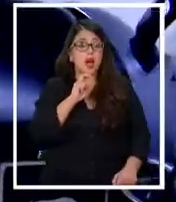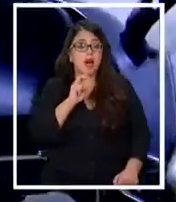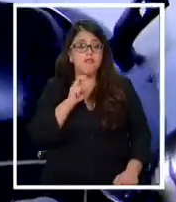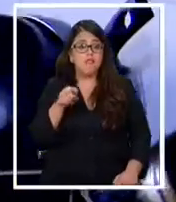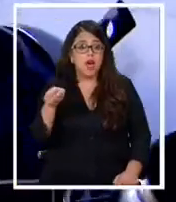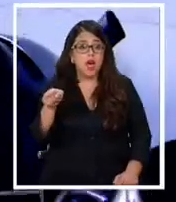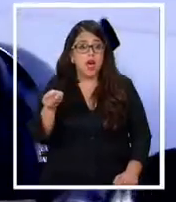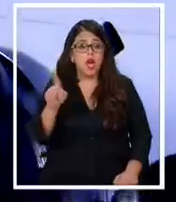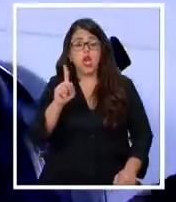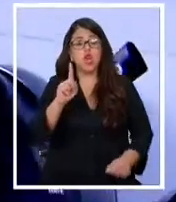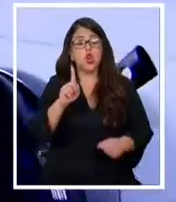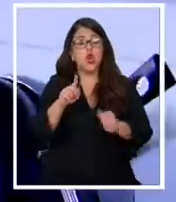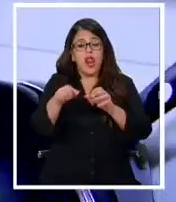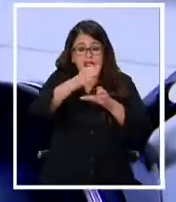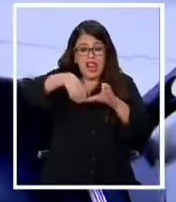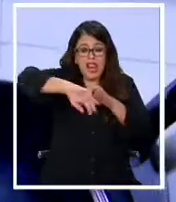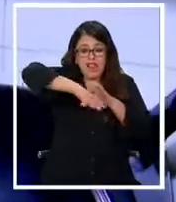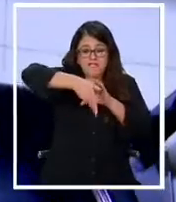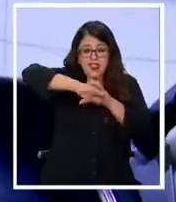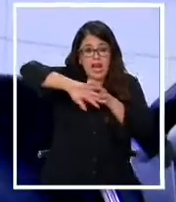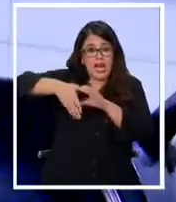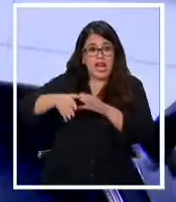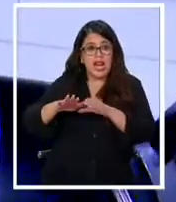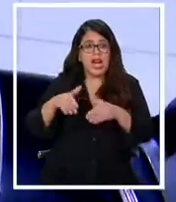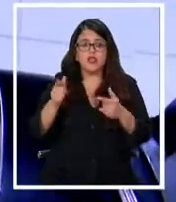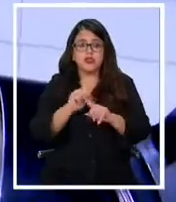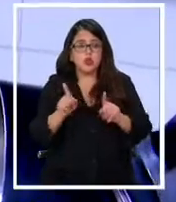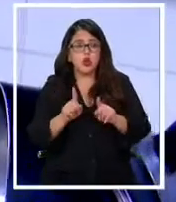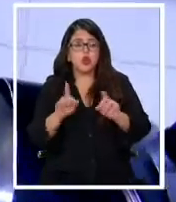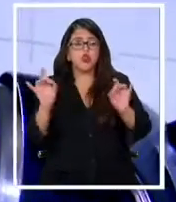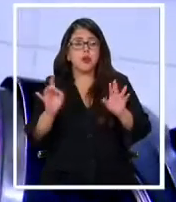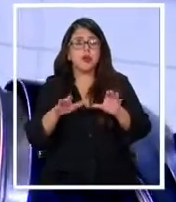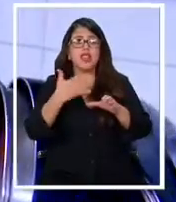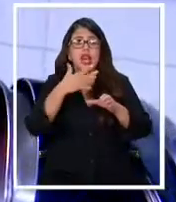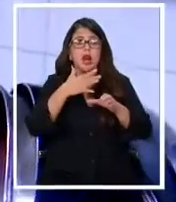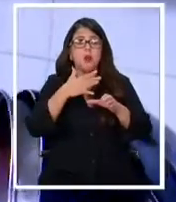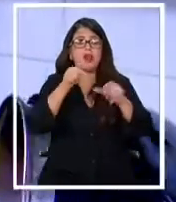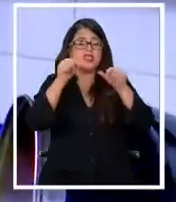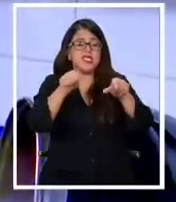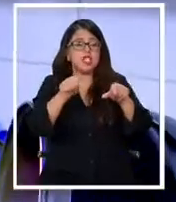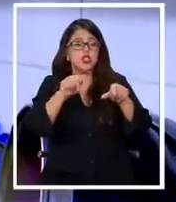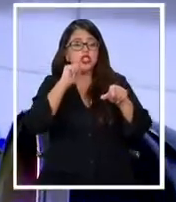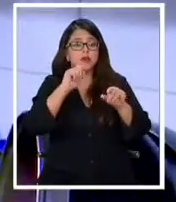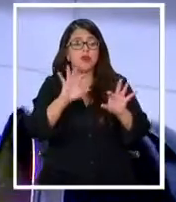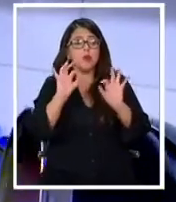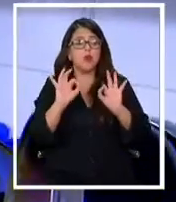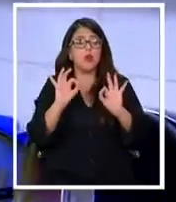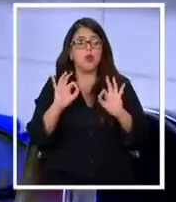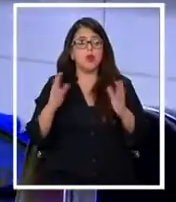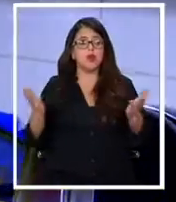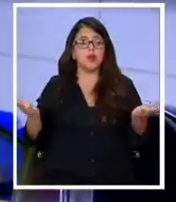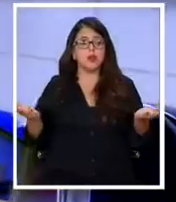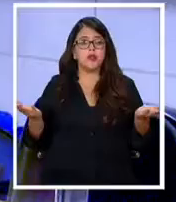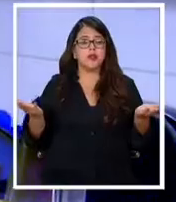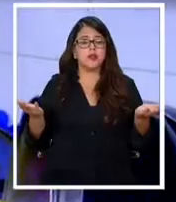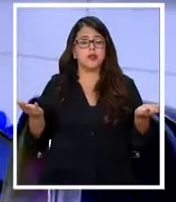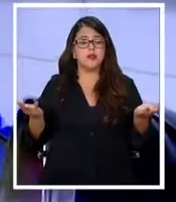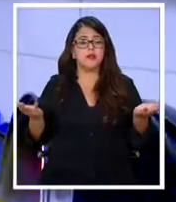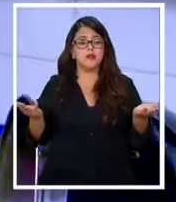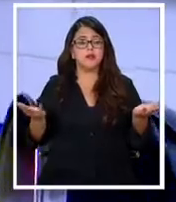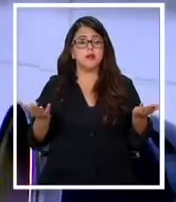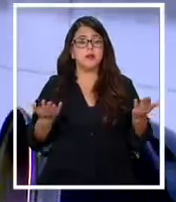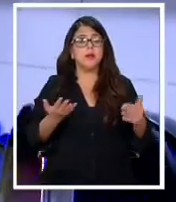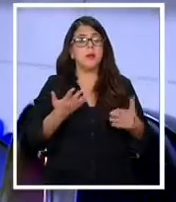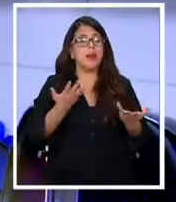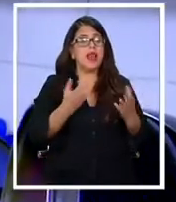No lavarla al tiro, sino que limpiarla, echarle agua y esta agua es súper buena para regar